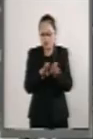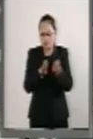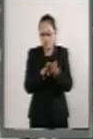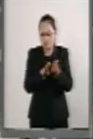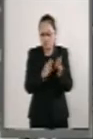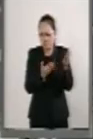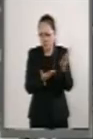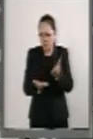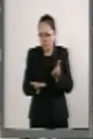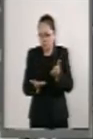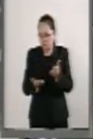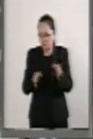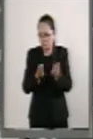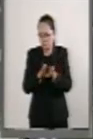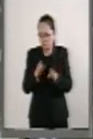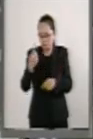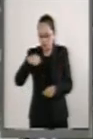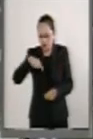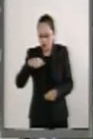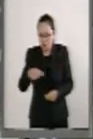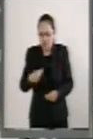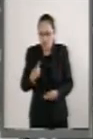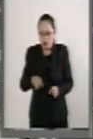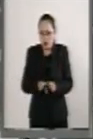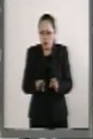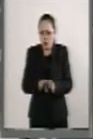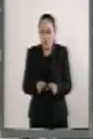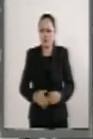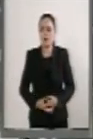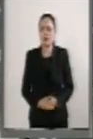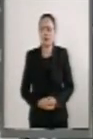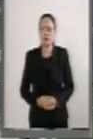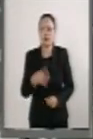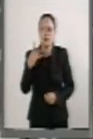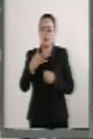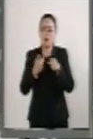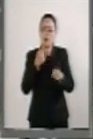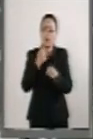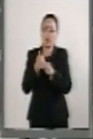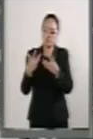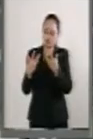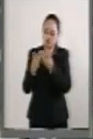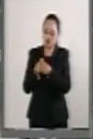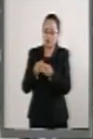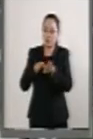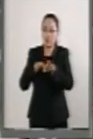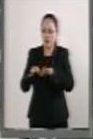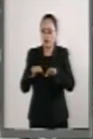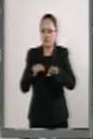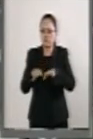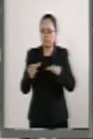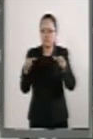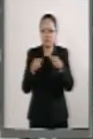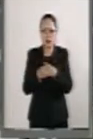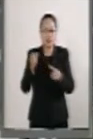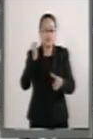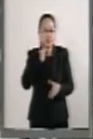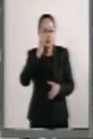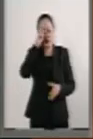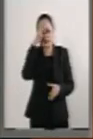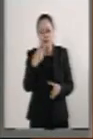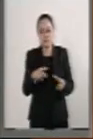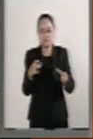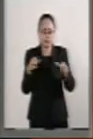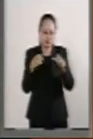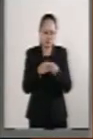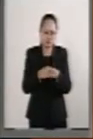y quiénes somos. Y sin duda que cuatro años de trabajo legislativo en este órgano del Estado